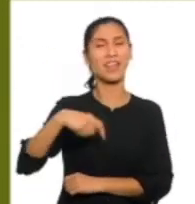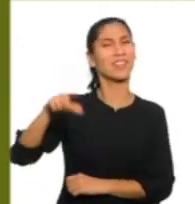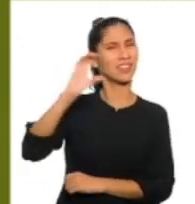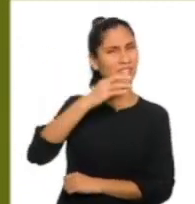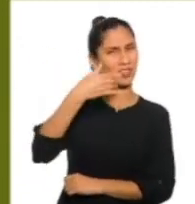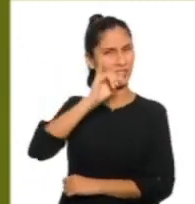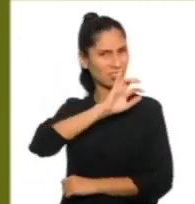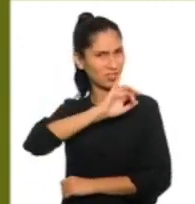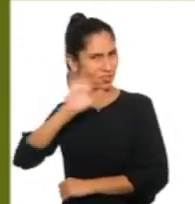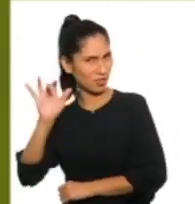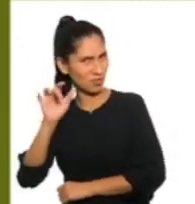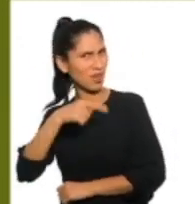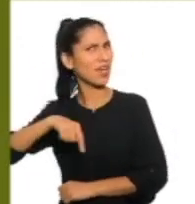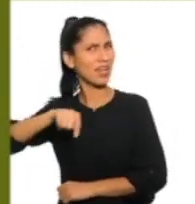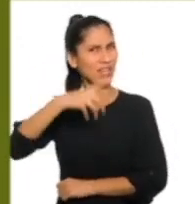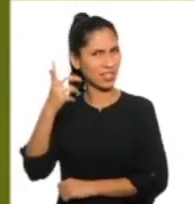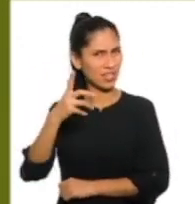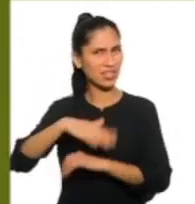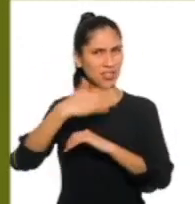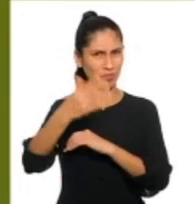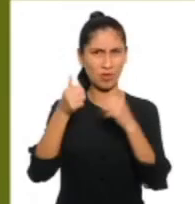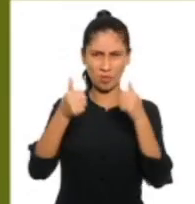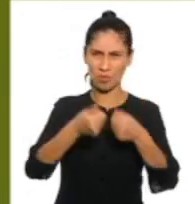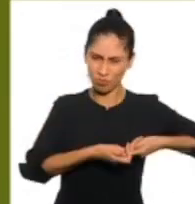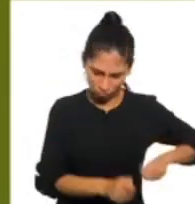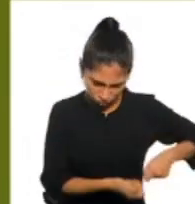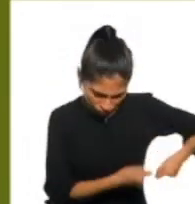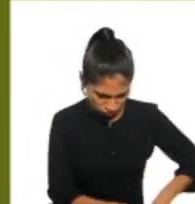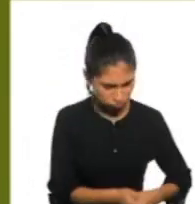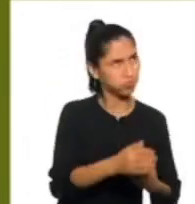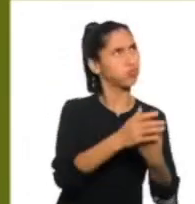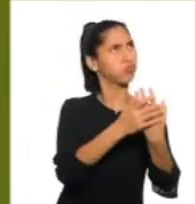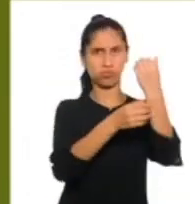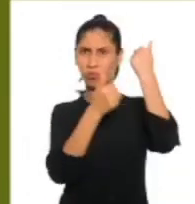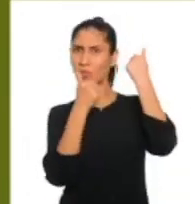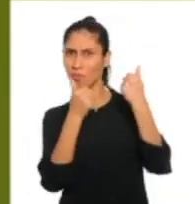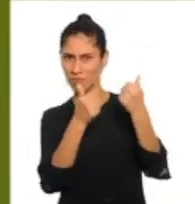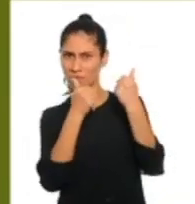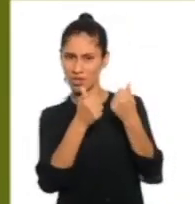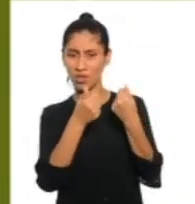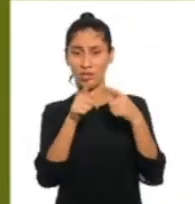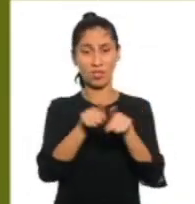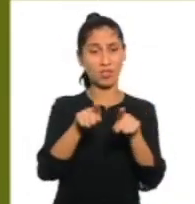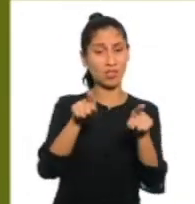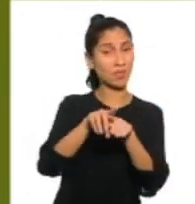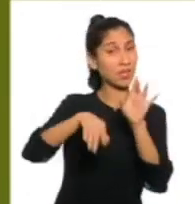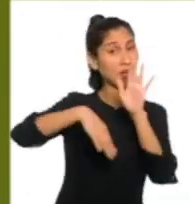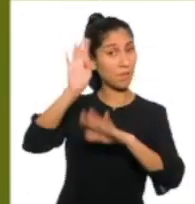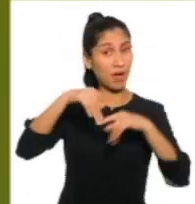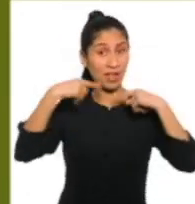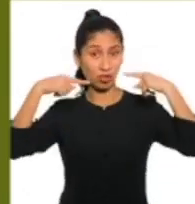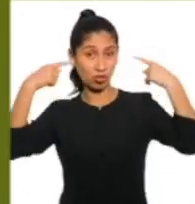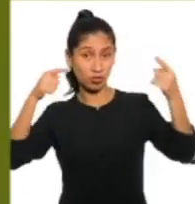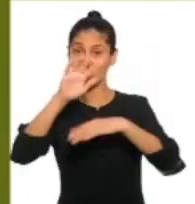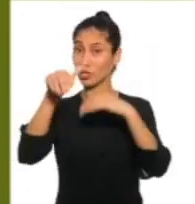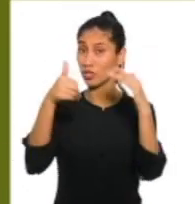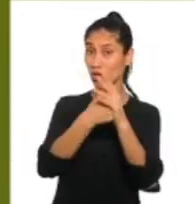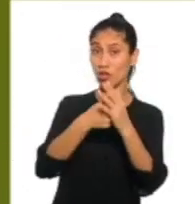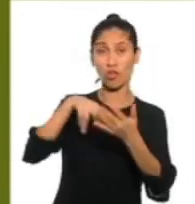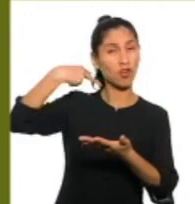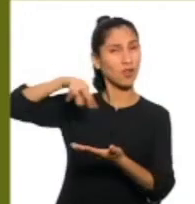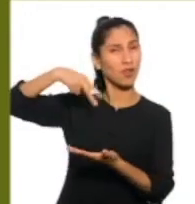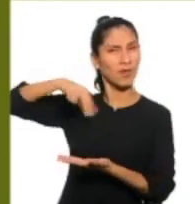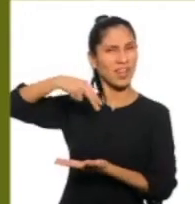que haya buena cosecha. Y el más conocido de todos los